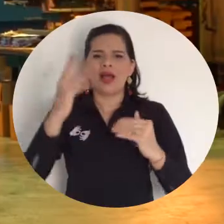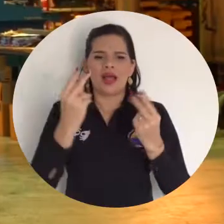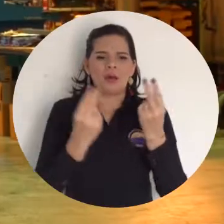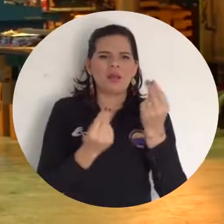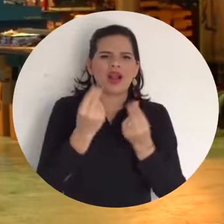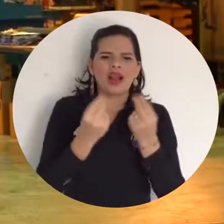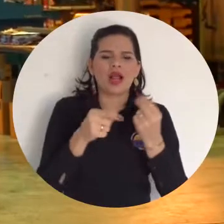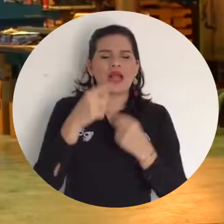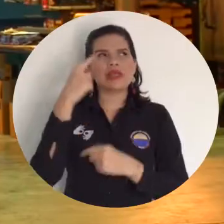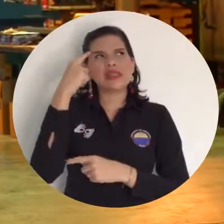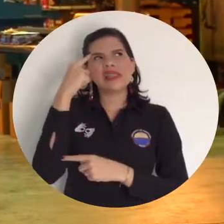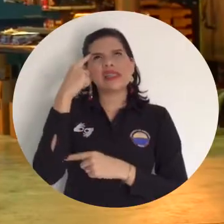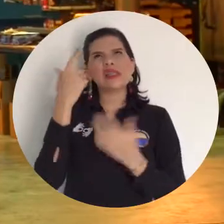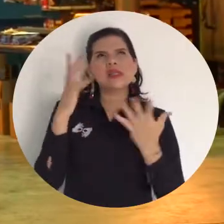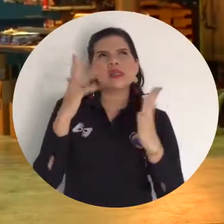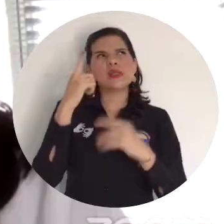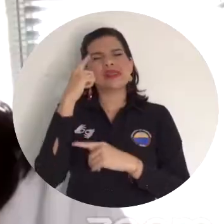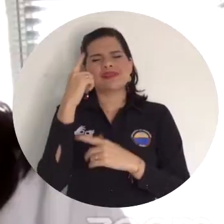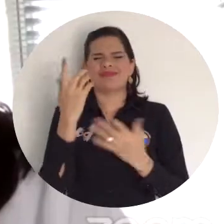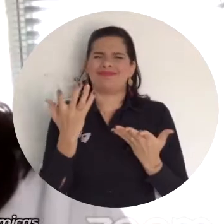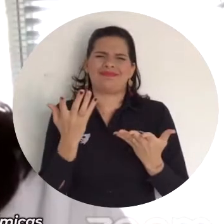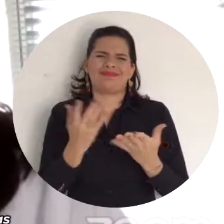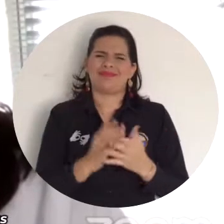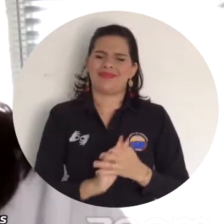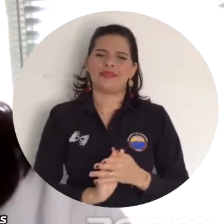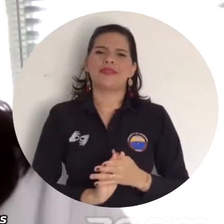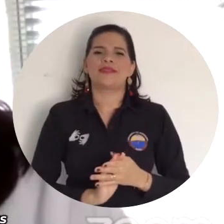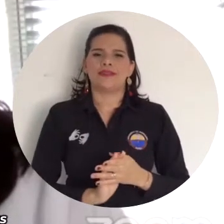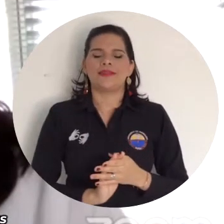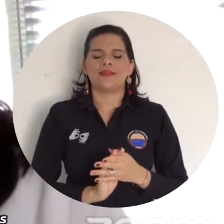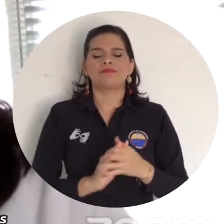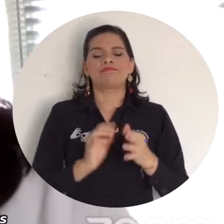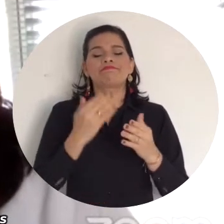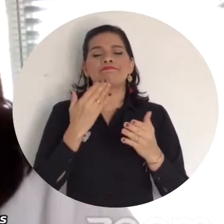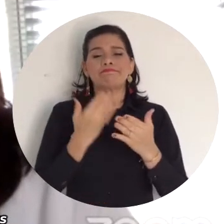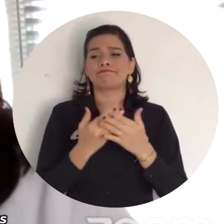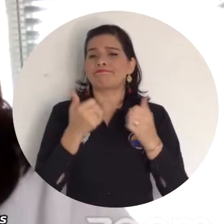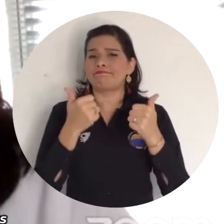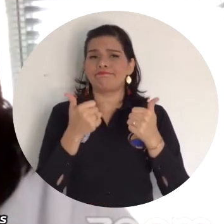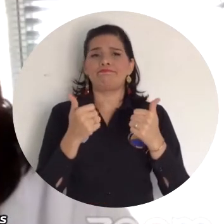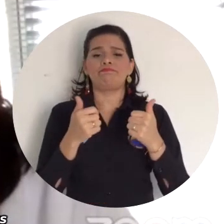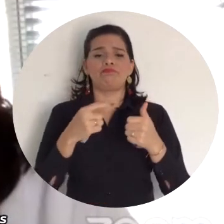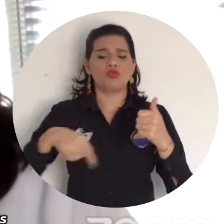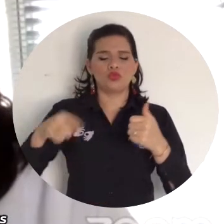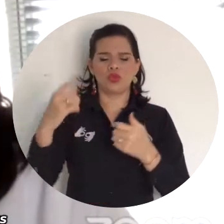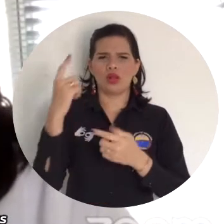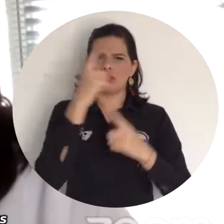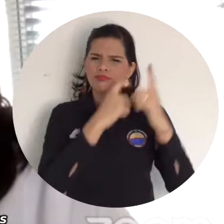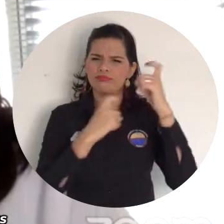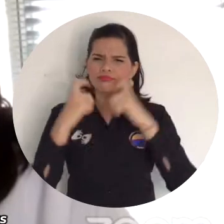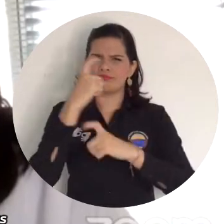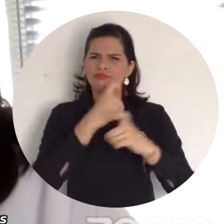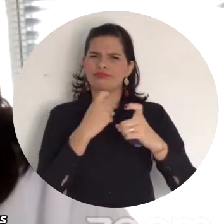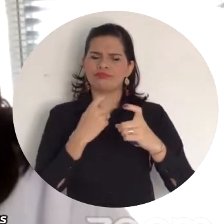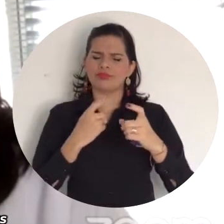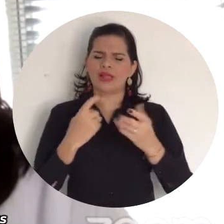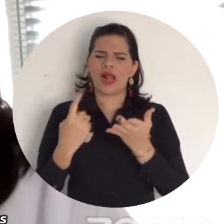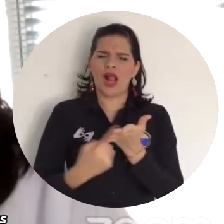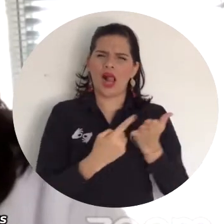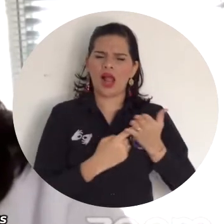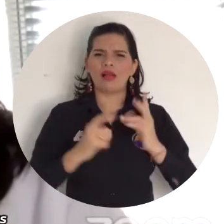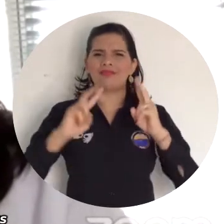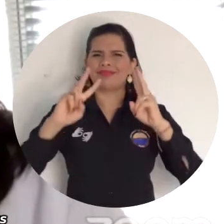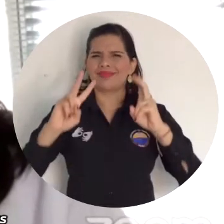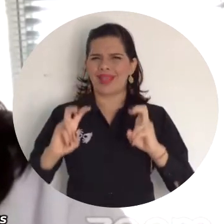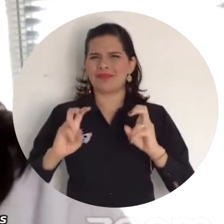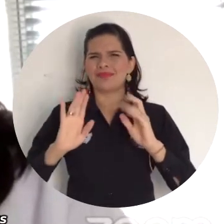ligados a la especulación financiera. Este espacio de reflexión y de debate acerca de un tema importantísimo para la coyuntura del país,